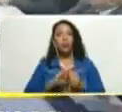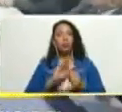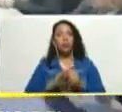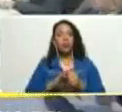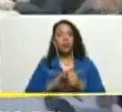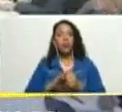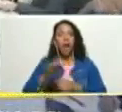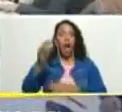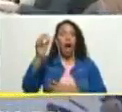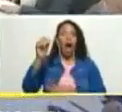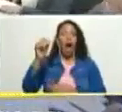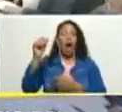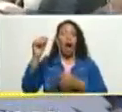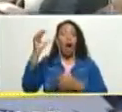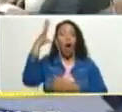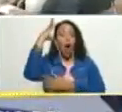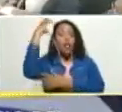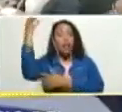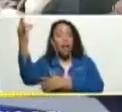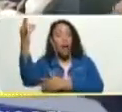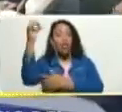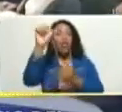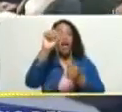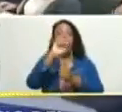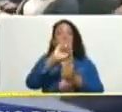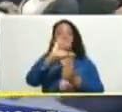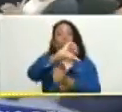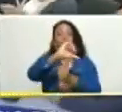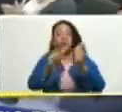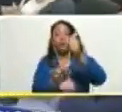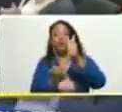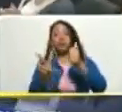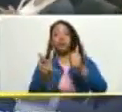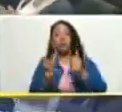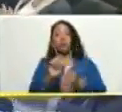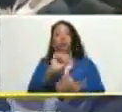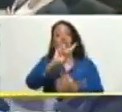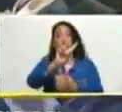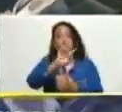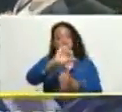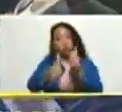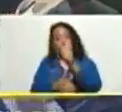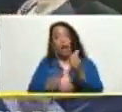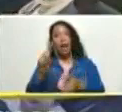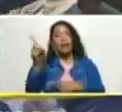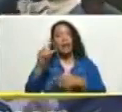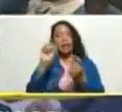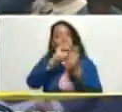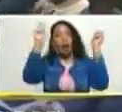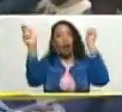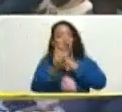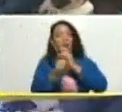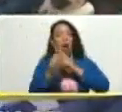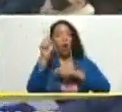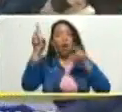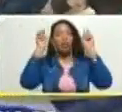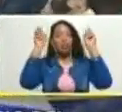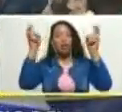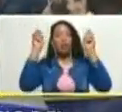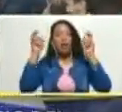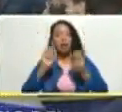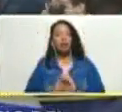el consejo de vicepresidentes de gobierno y vicepresidenta se convierte en una estancia